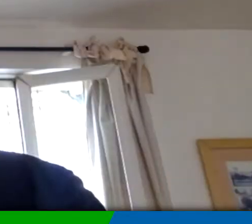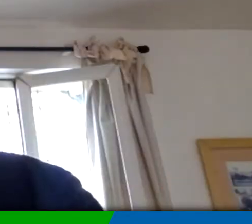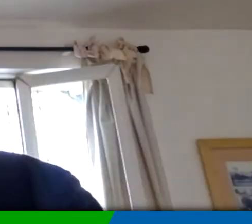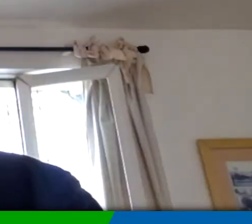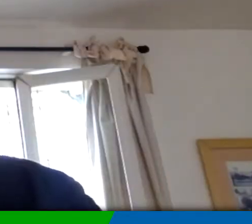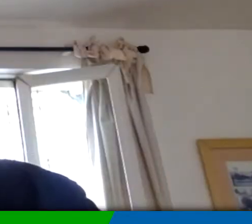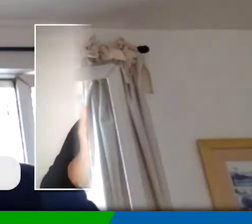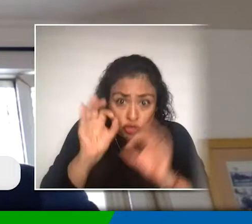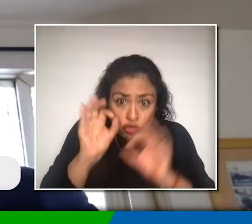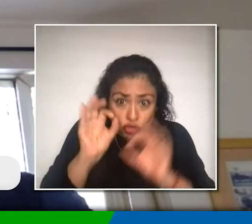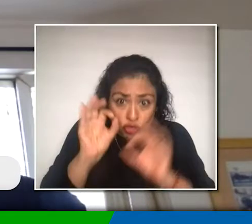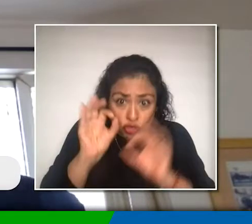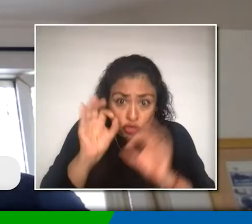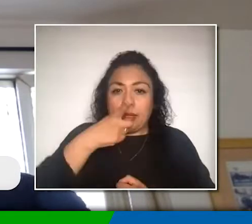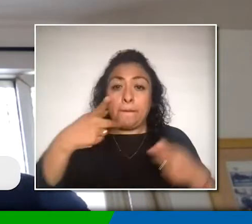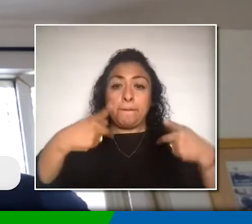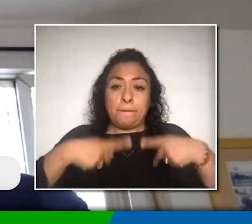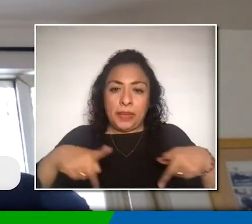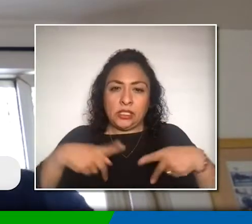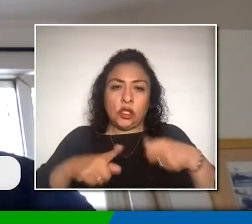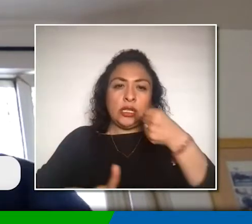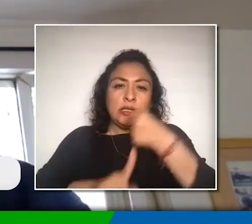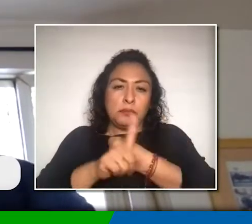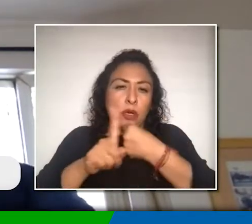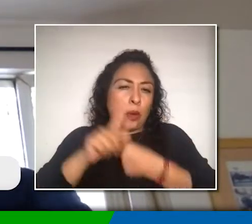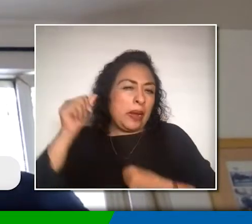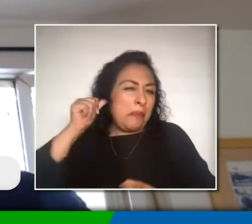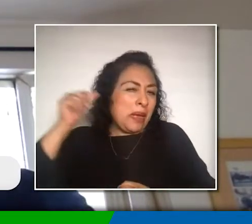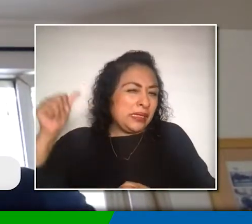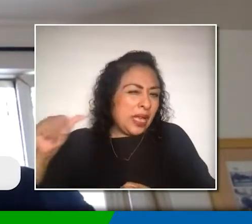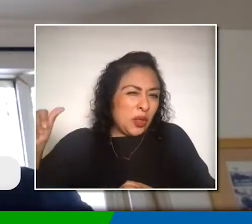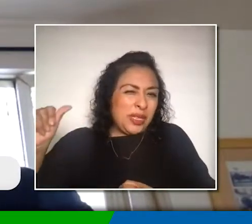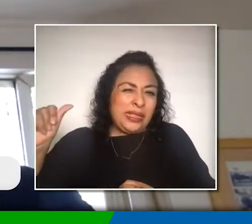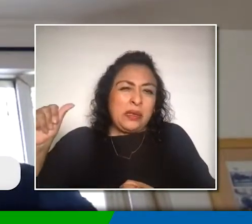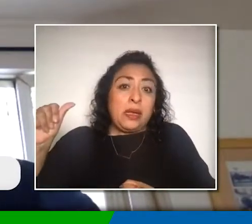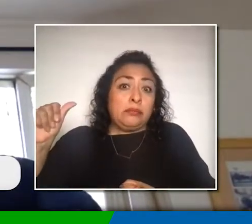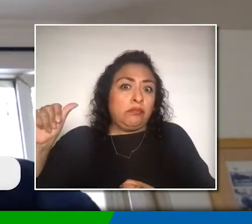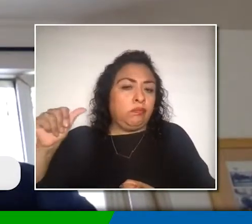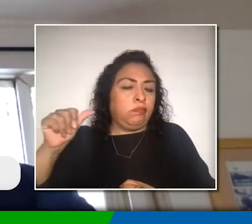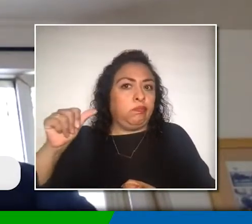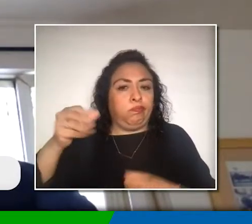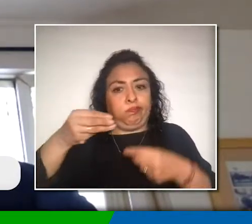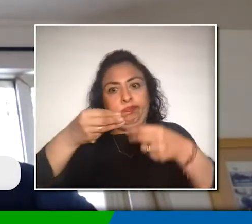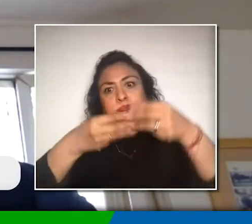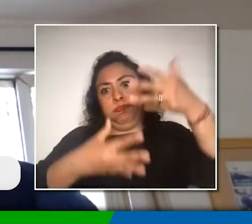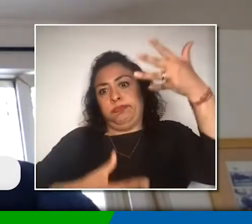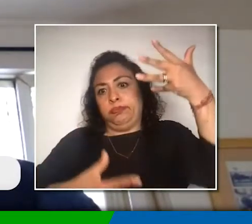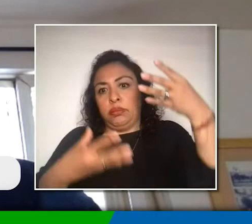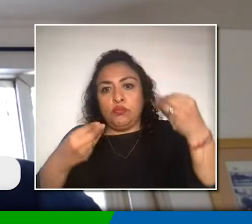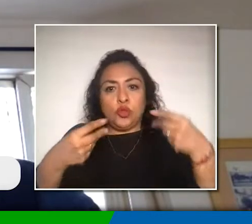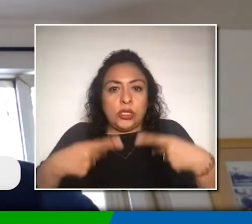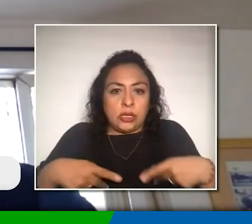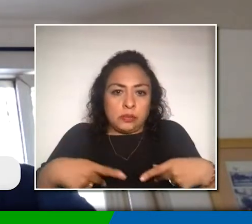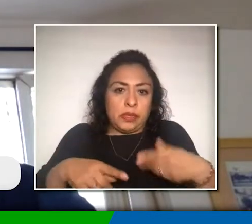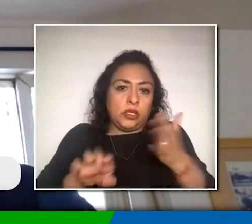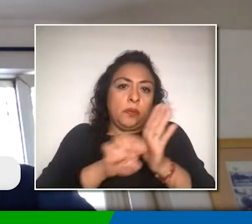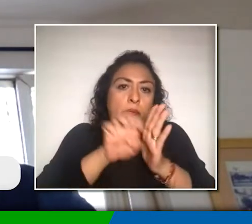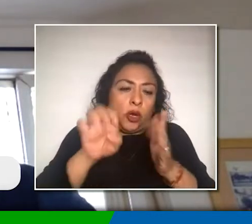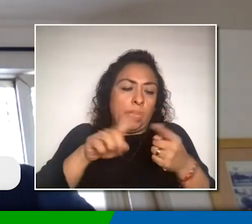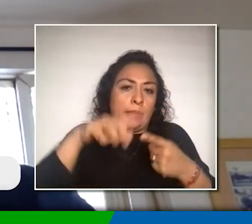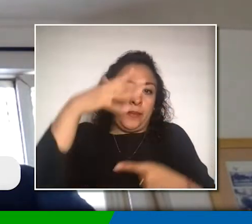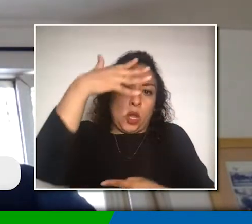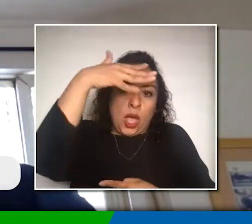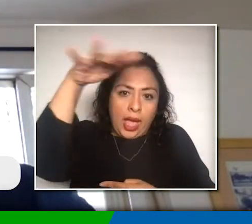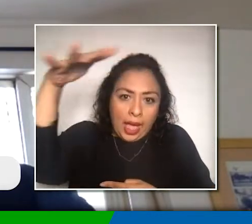principio personas con problemas auditivos. Esa gama puede ser muy grande porque abarca, por ejemplo, adultos que se han ido